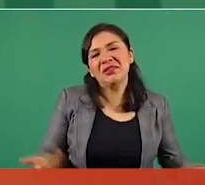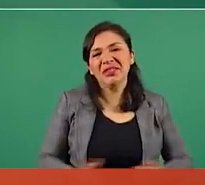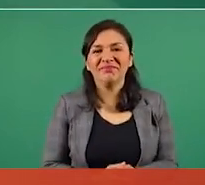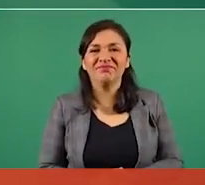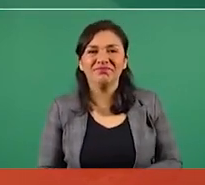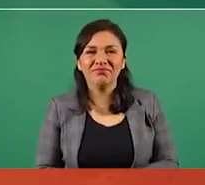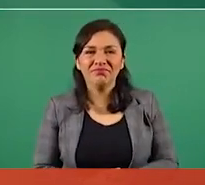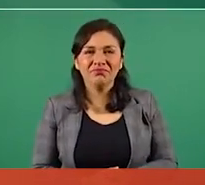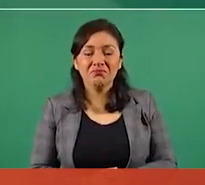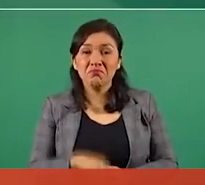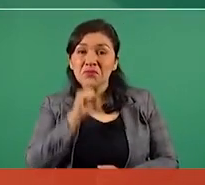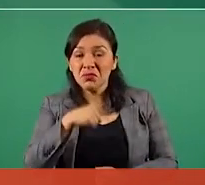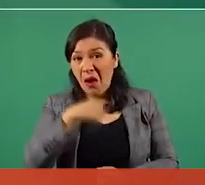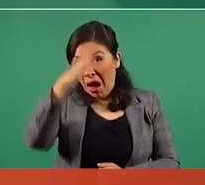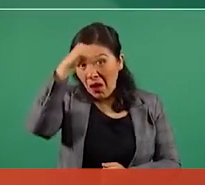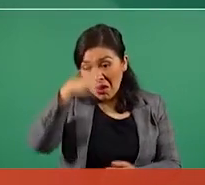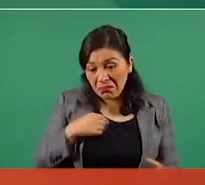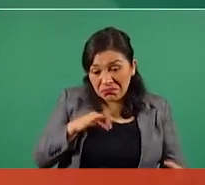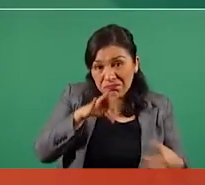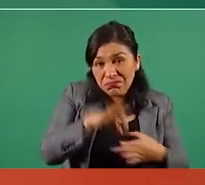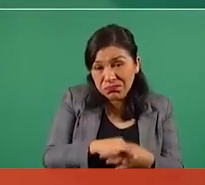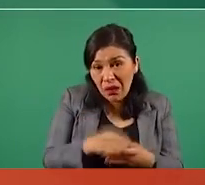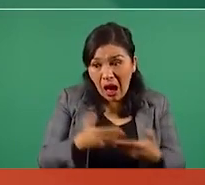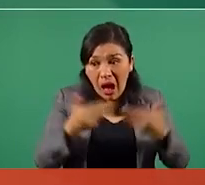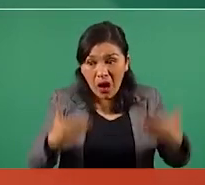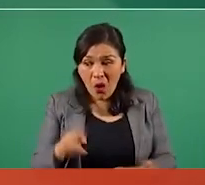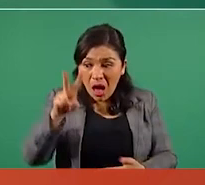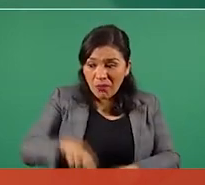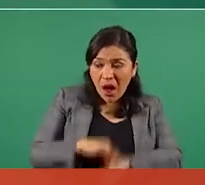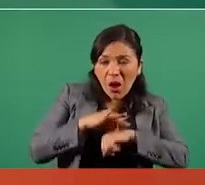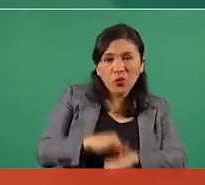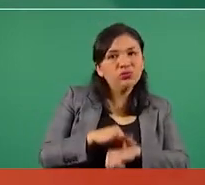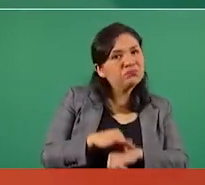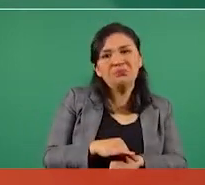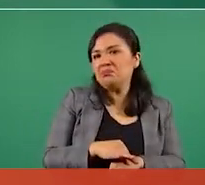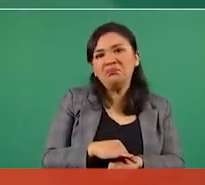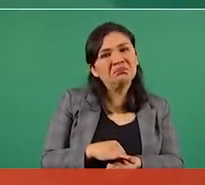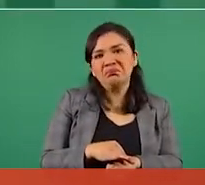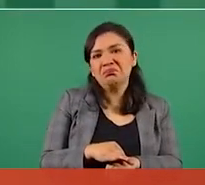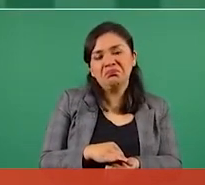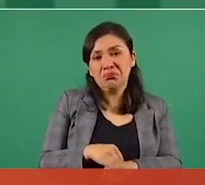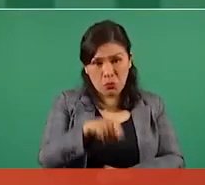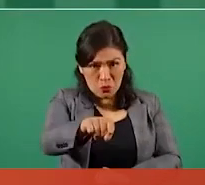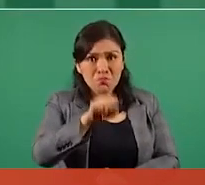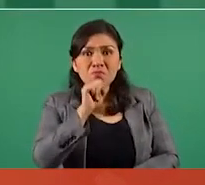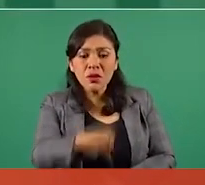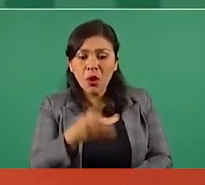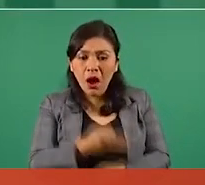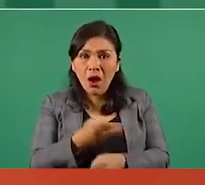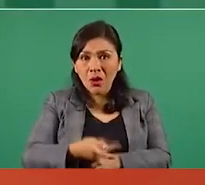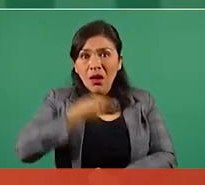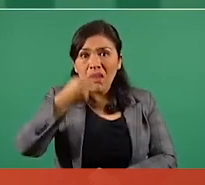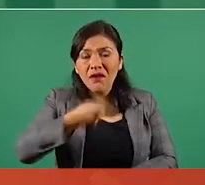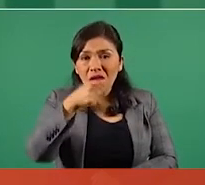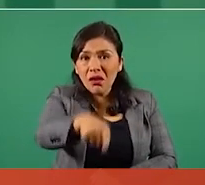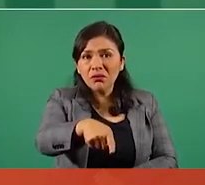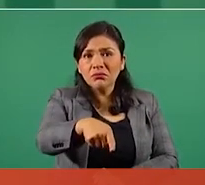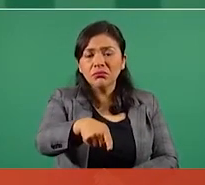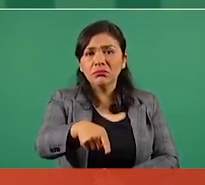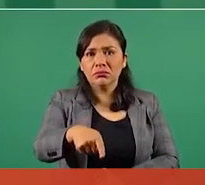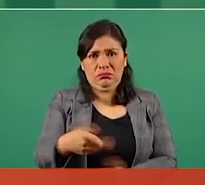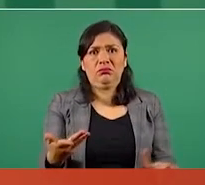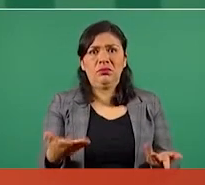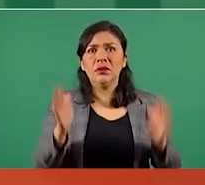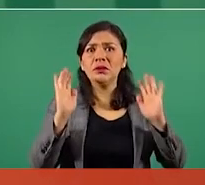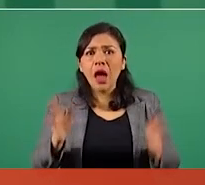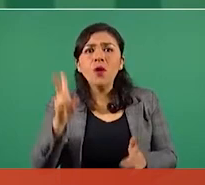no se ajusta a la realidad. Y como tú mismo lo acabas de decir, los hechos